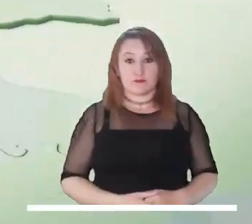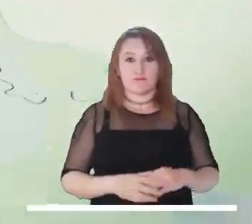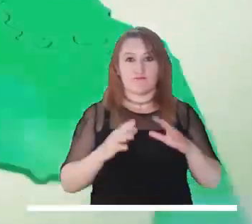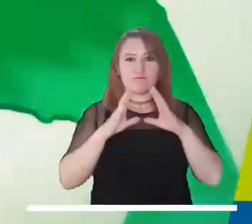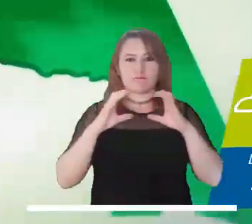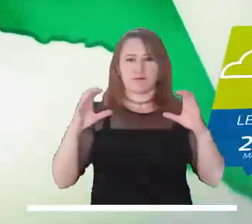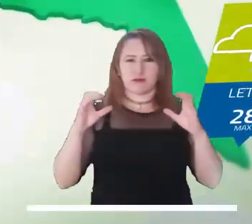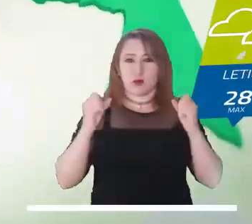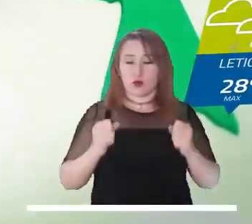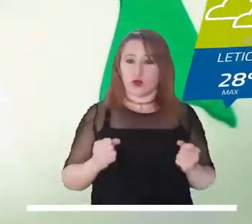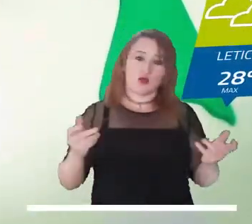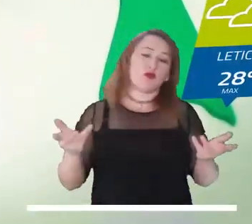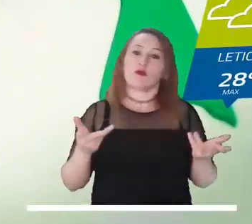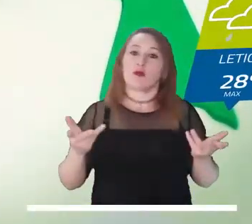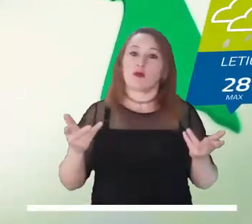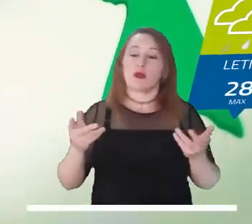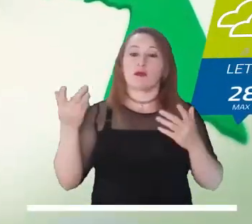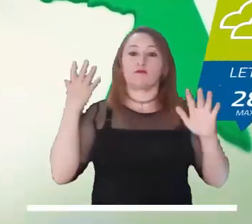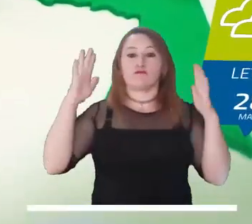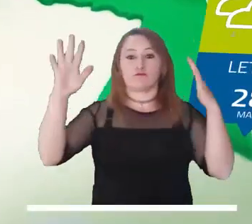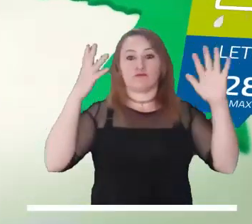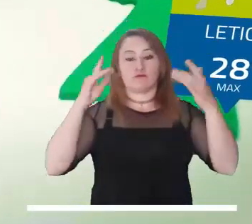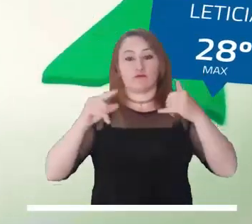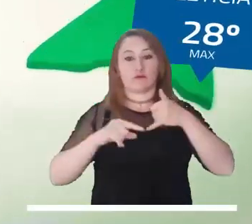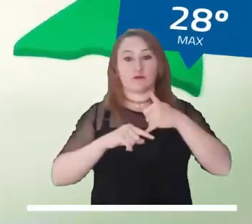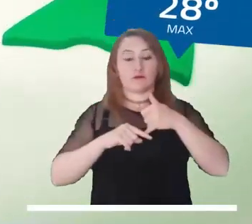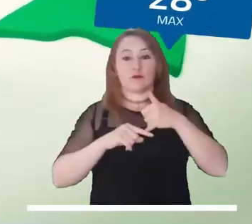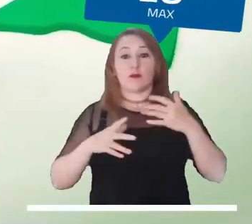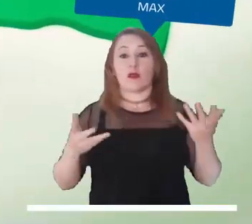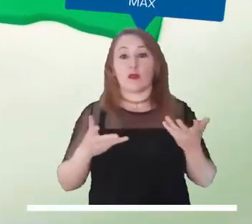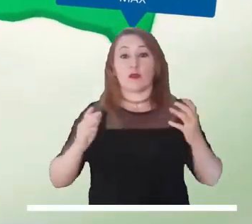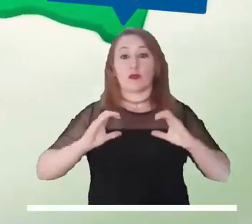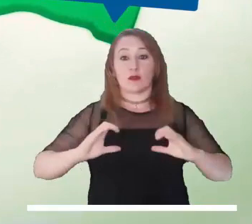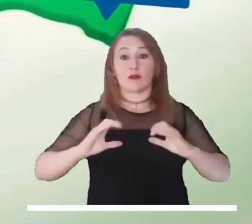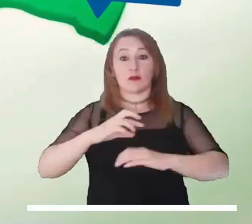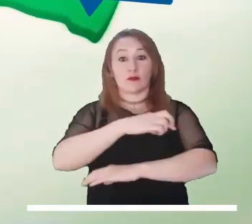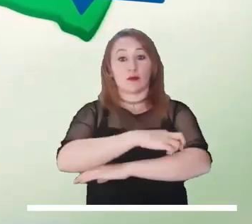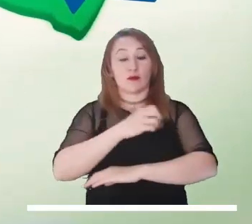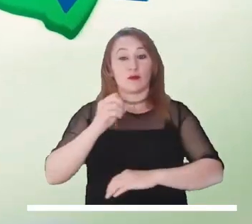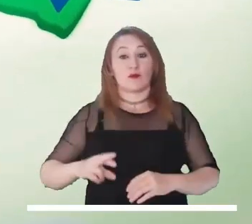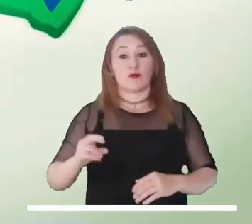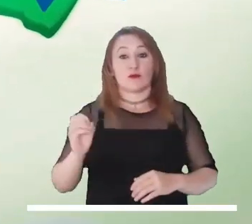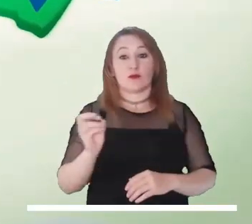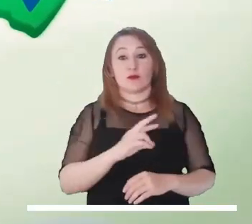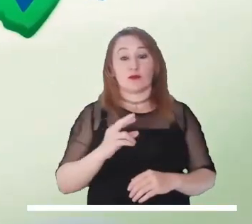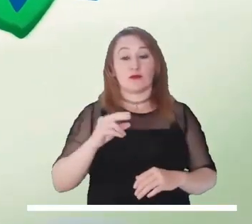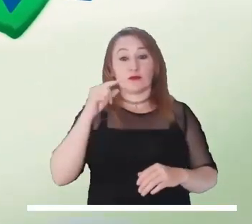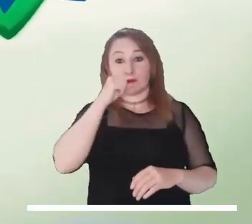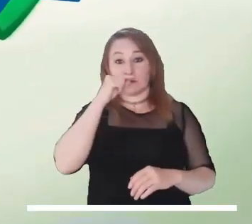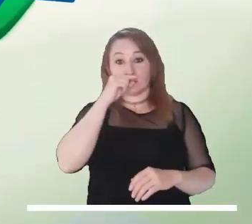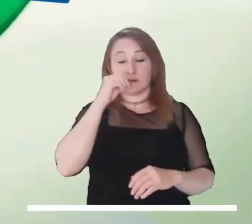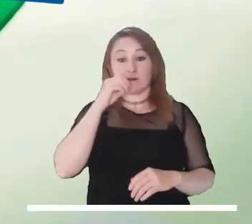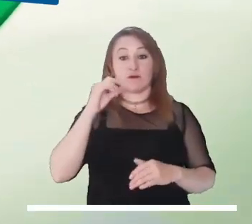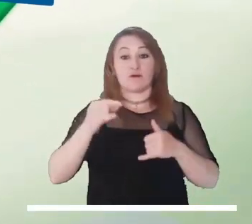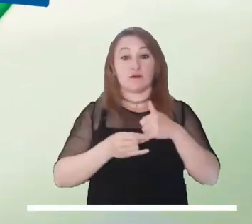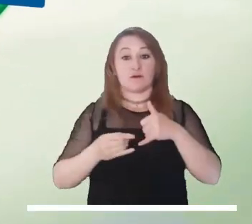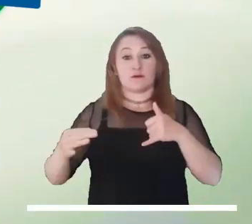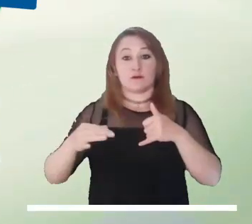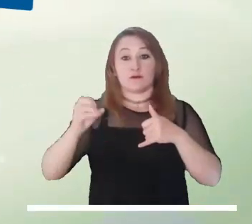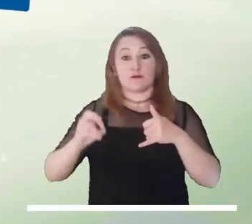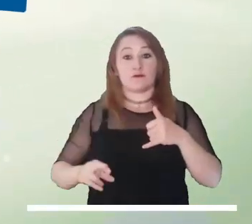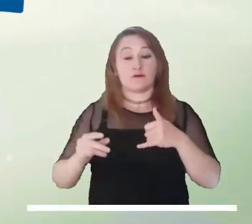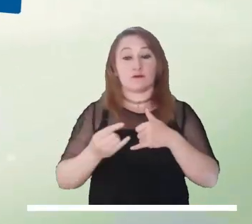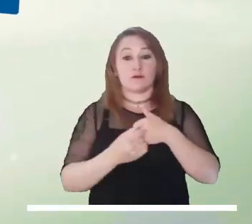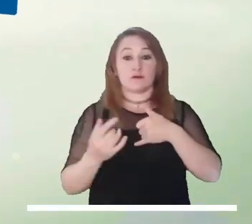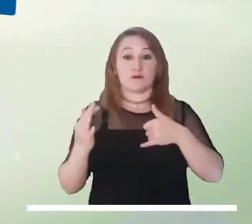Cazanare y Occidente de Mechada. La abundante nubosidad prevista en la selva amazónica podría activar lluvias en Caquetá, Putumayo,